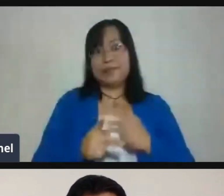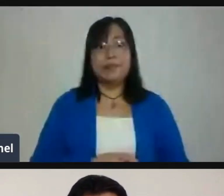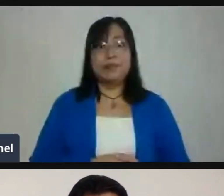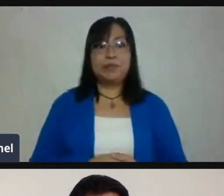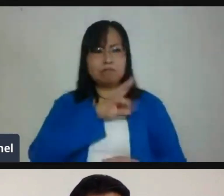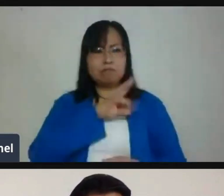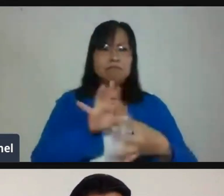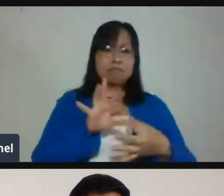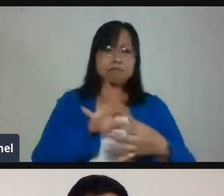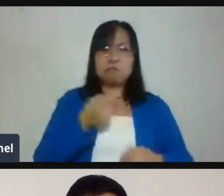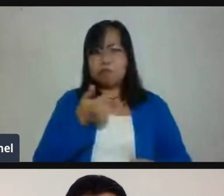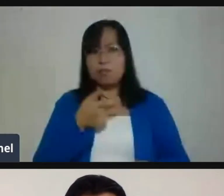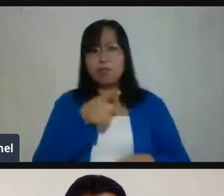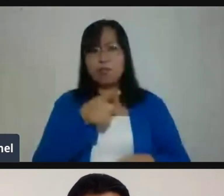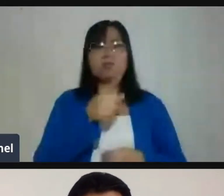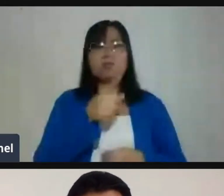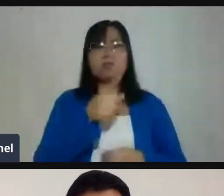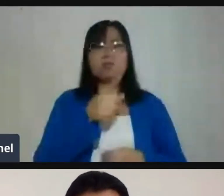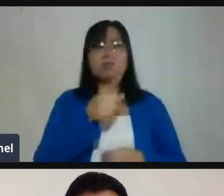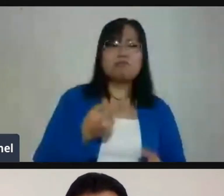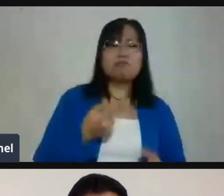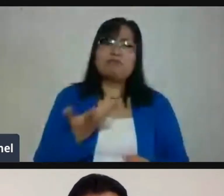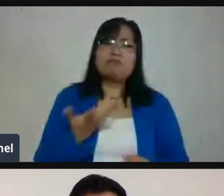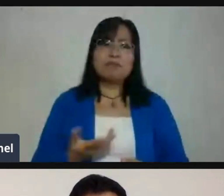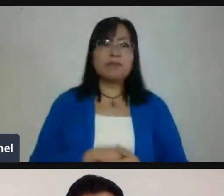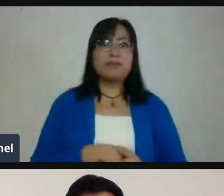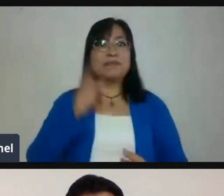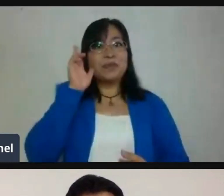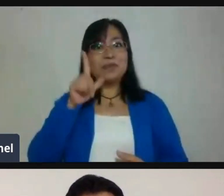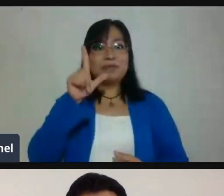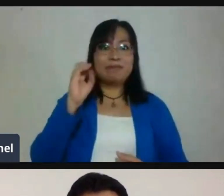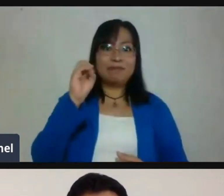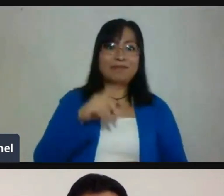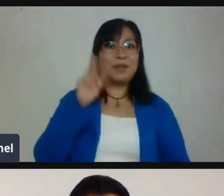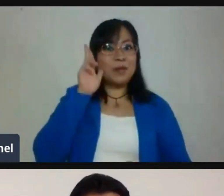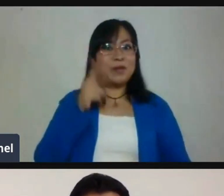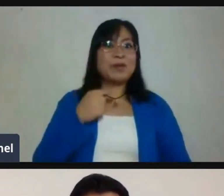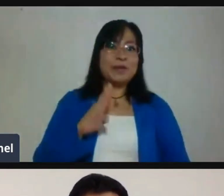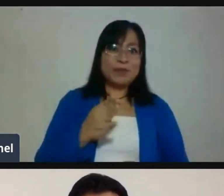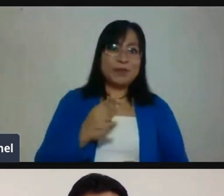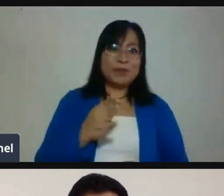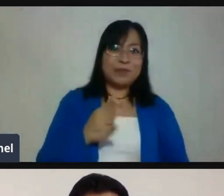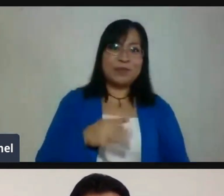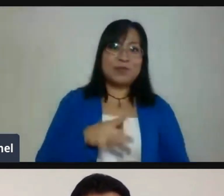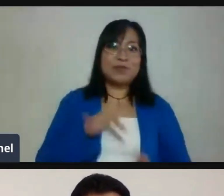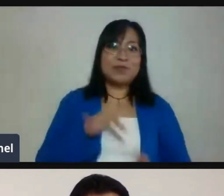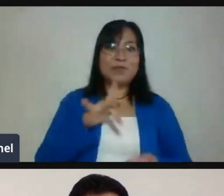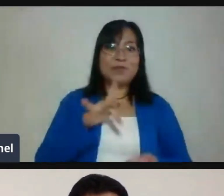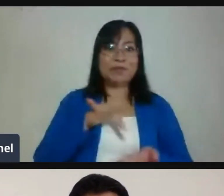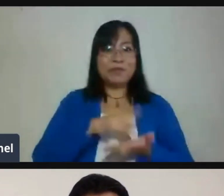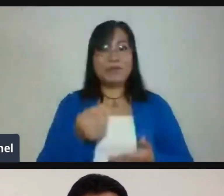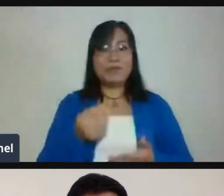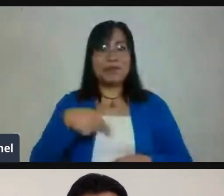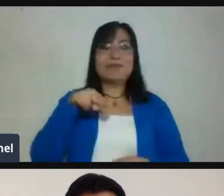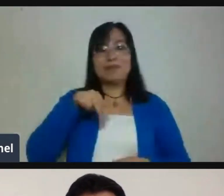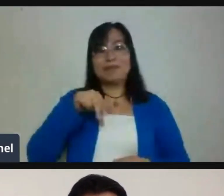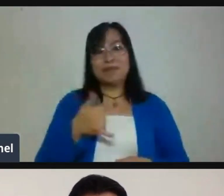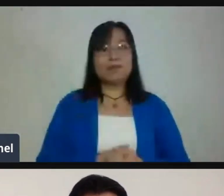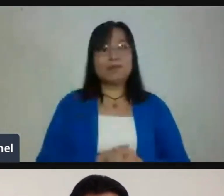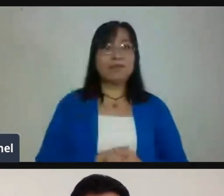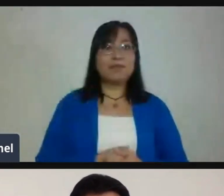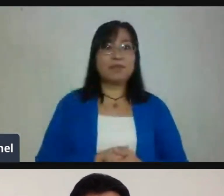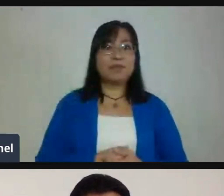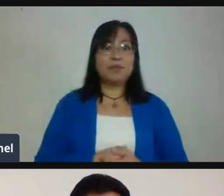sí, Leo. Hola, Leo. Hola, Nay. Anel, muchas gracias por estarnos apoyando. Sí, efectivamente, yo fungo como